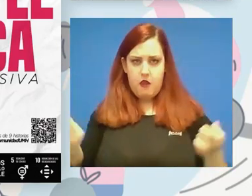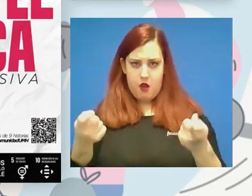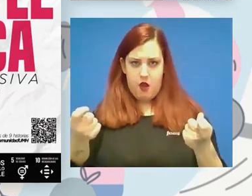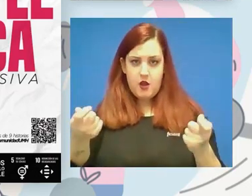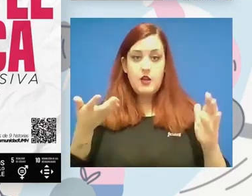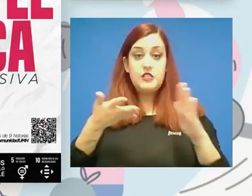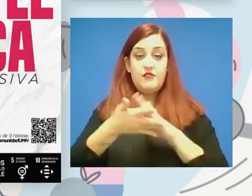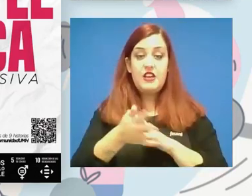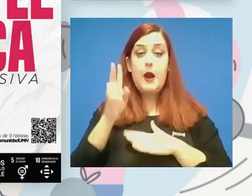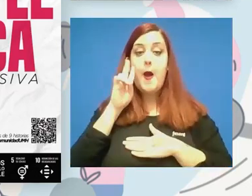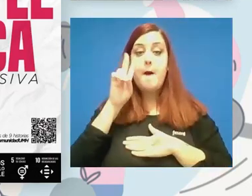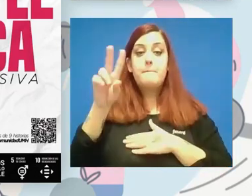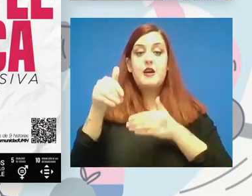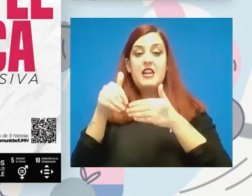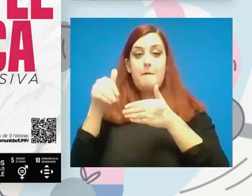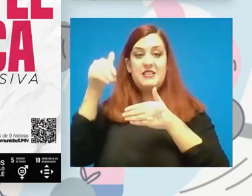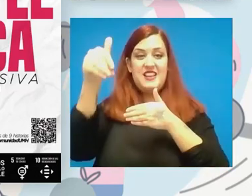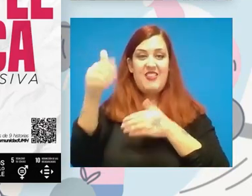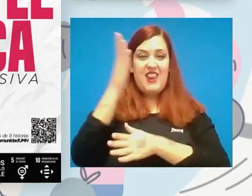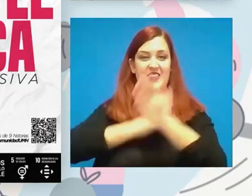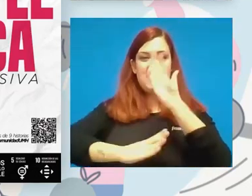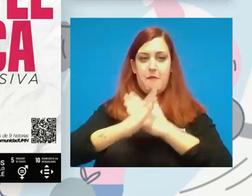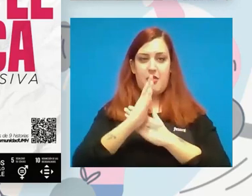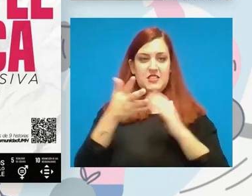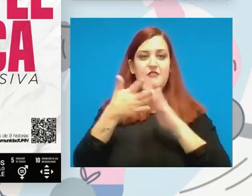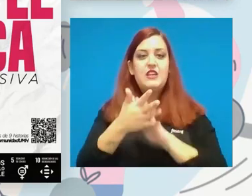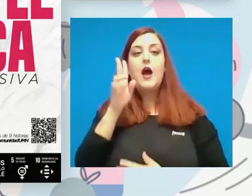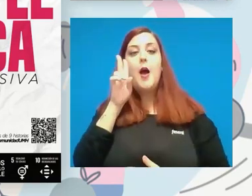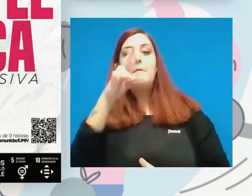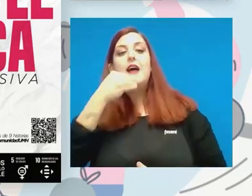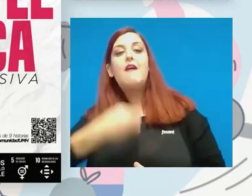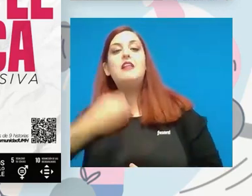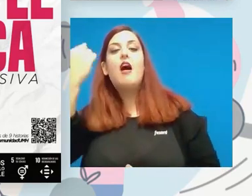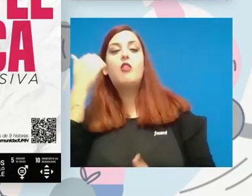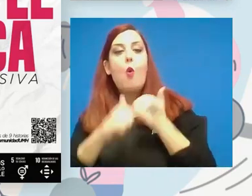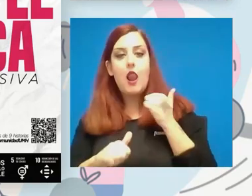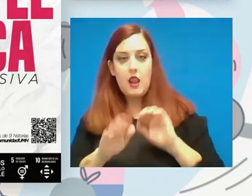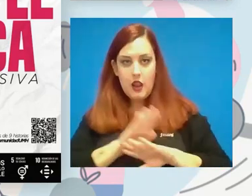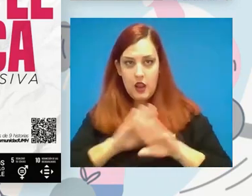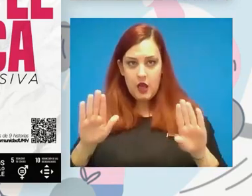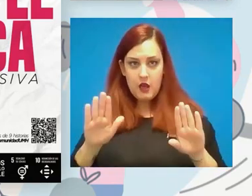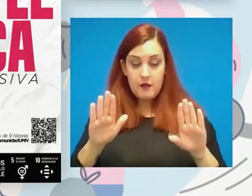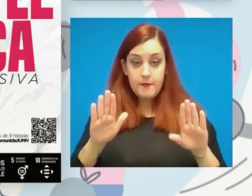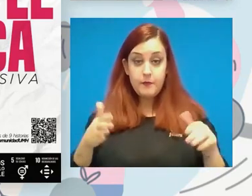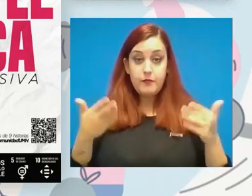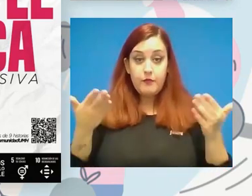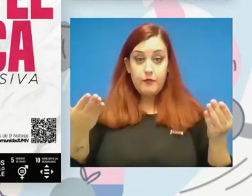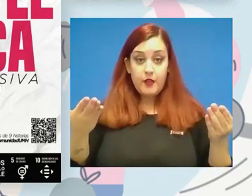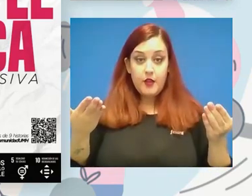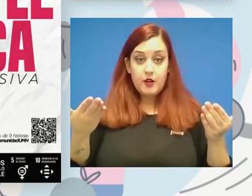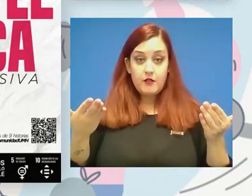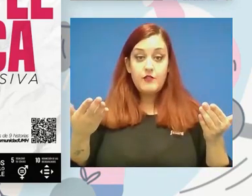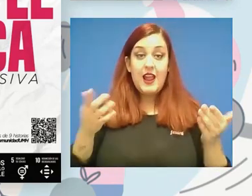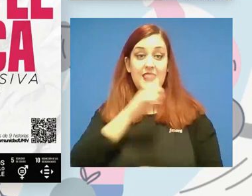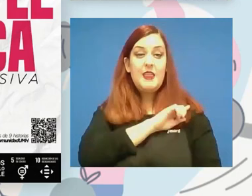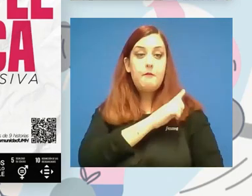más allá de esa discapacidad, mira la habilidad, ¿qué puede hacer una persona? ¿Cómo transmitimos, a través del